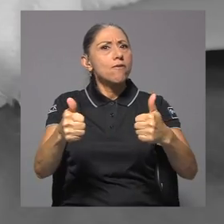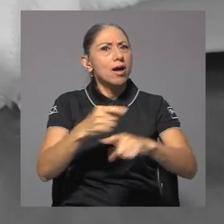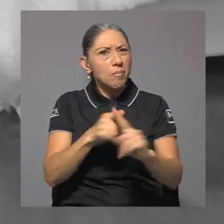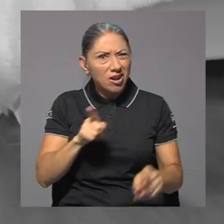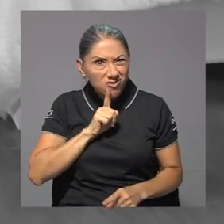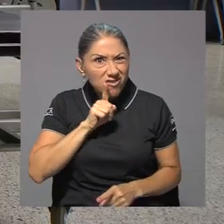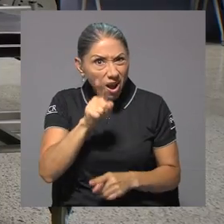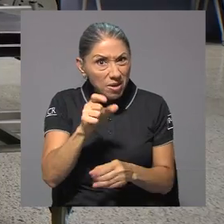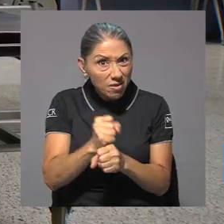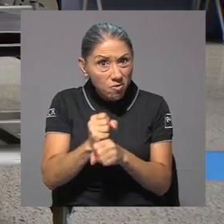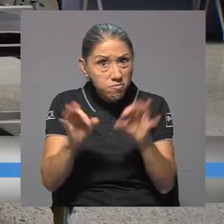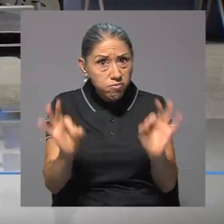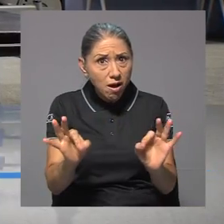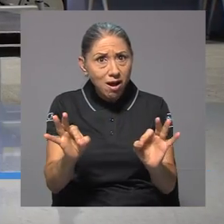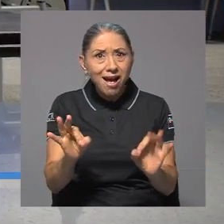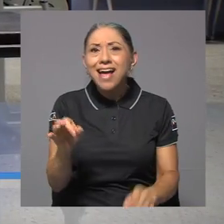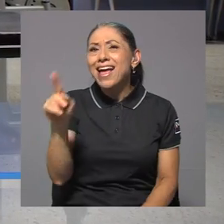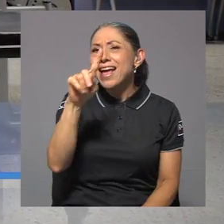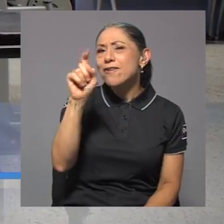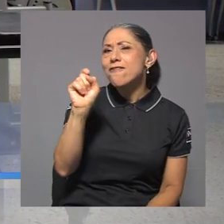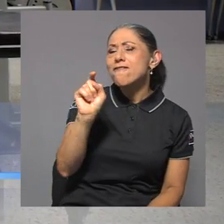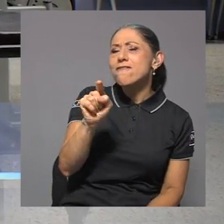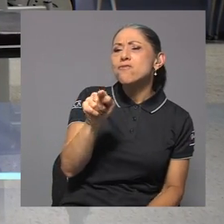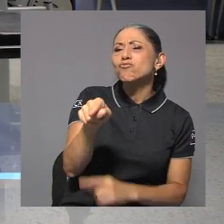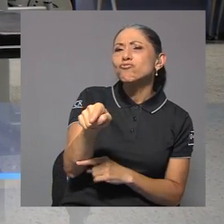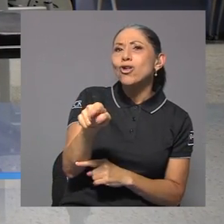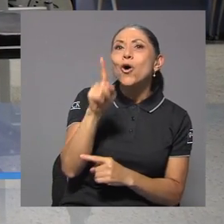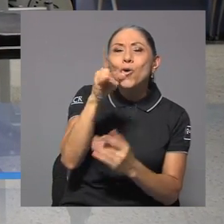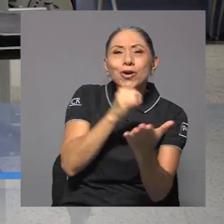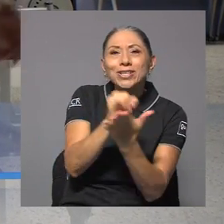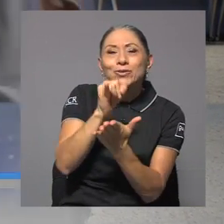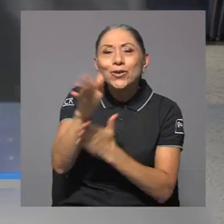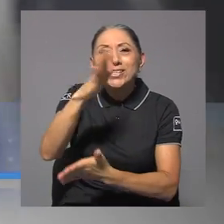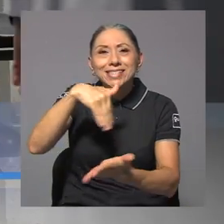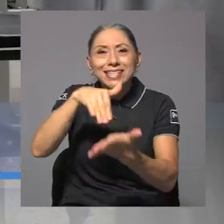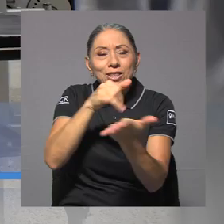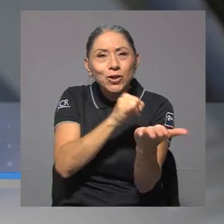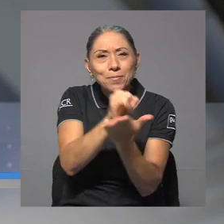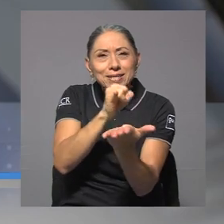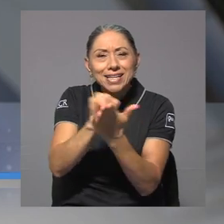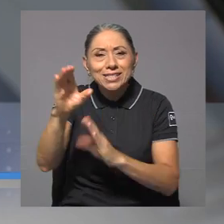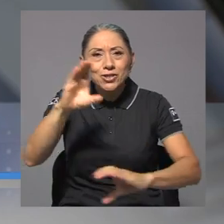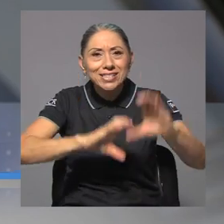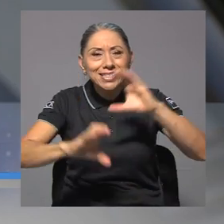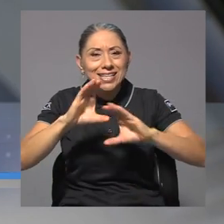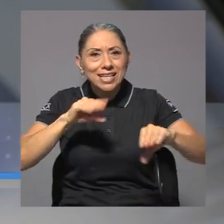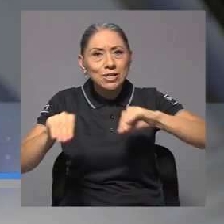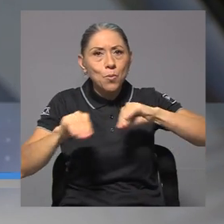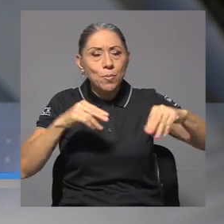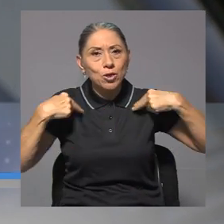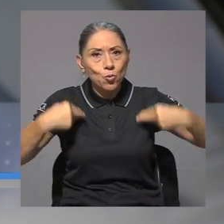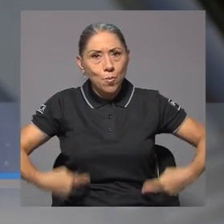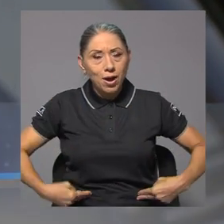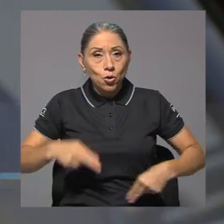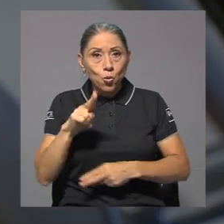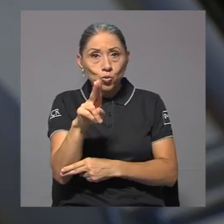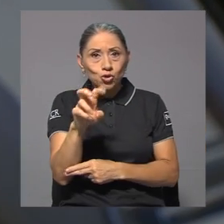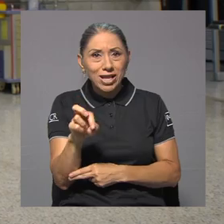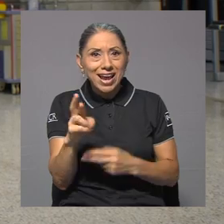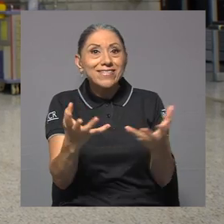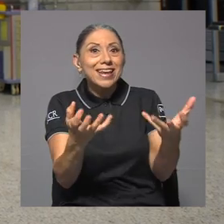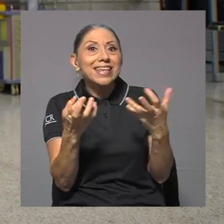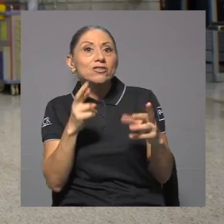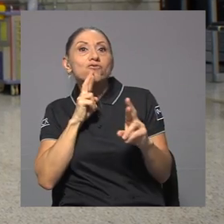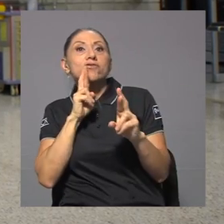funcionan? Esta fue una interrogante que buscó responder un estudio del Centro de Investigación en Ciencias del Movimiento Humano de la UCR